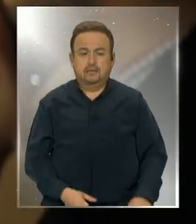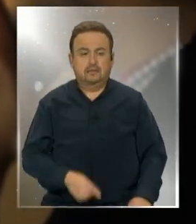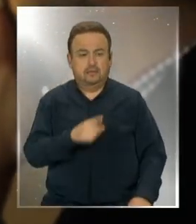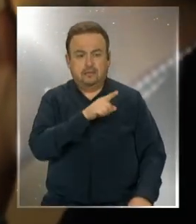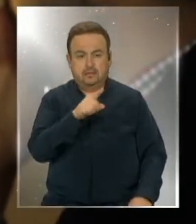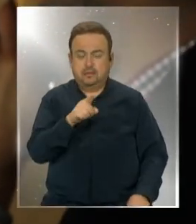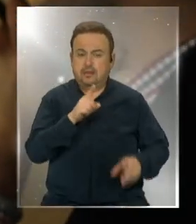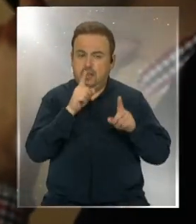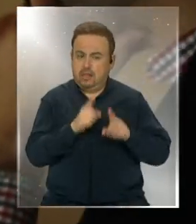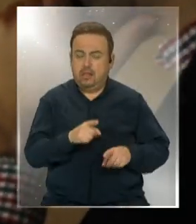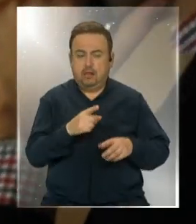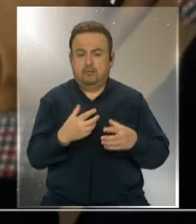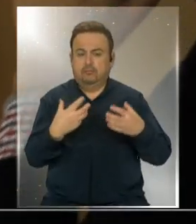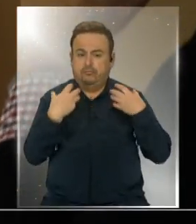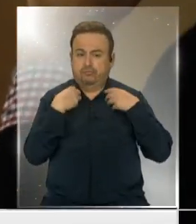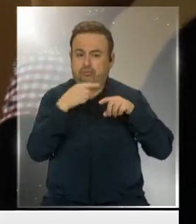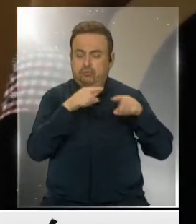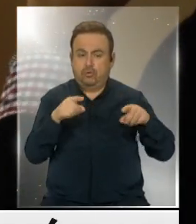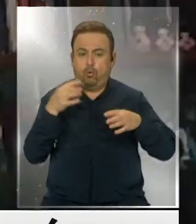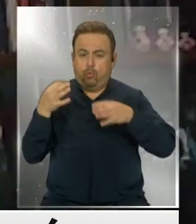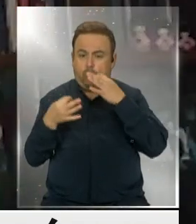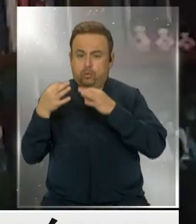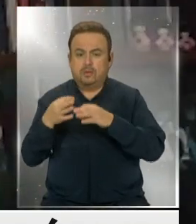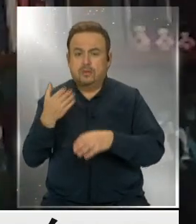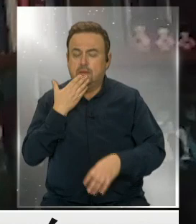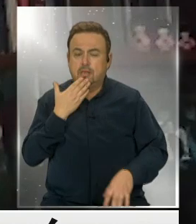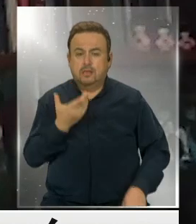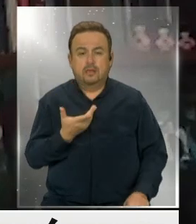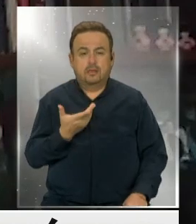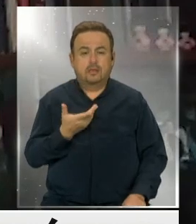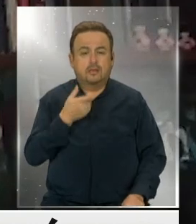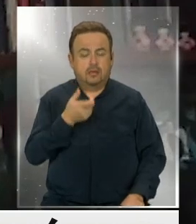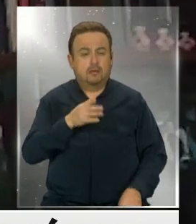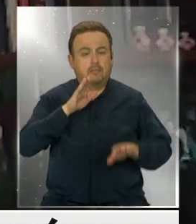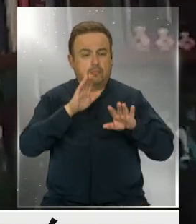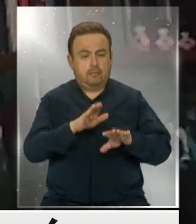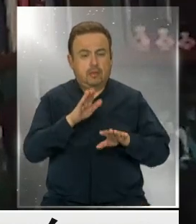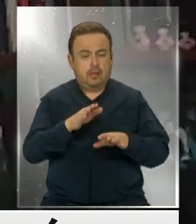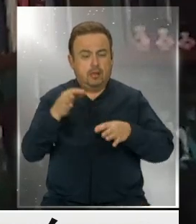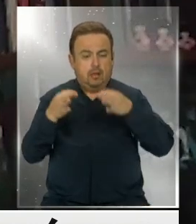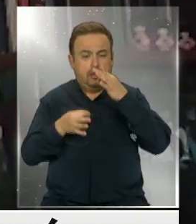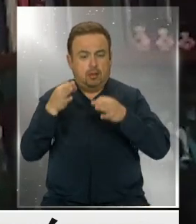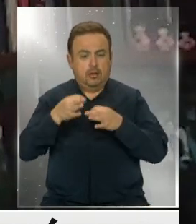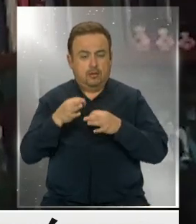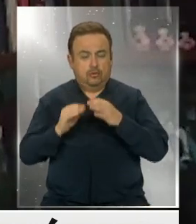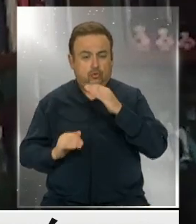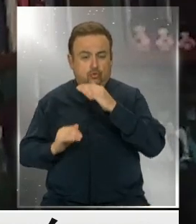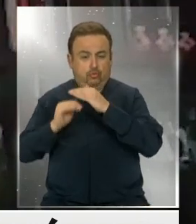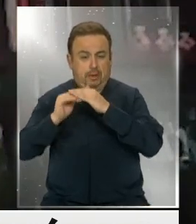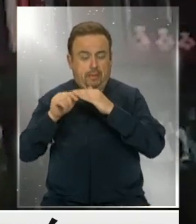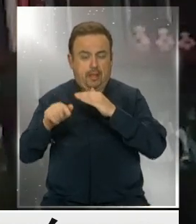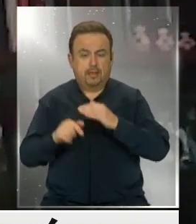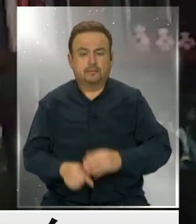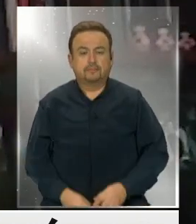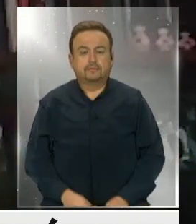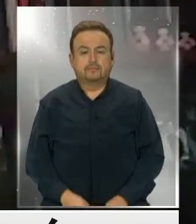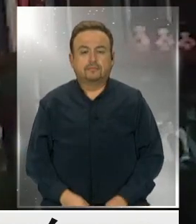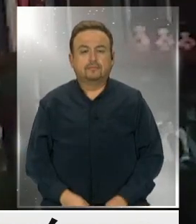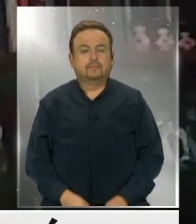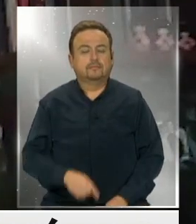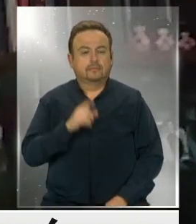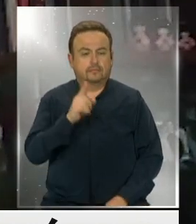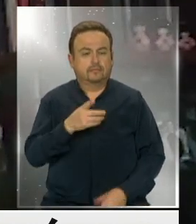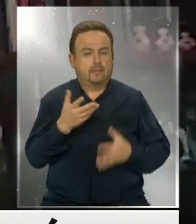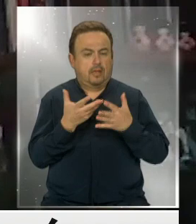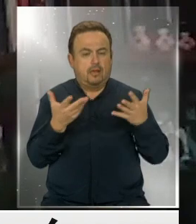ello tiene que hacerse cargo no solo la justicia, sino que la propia Corte Suprema. Y es